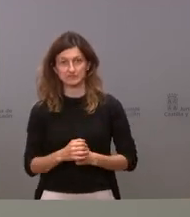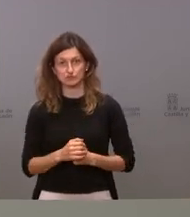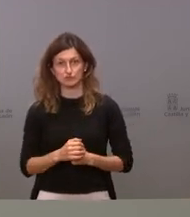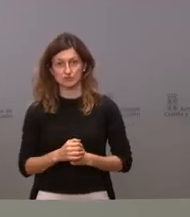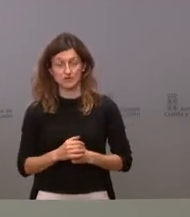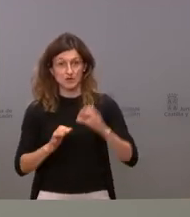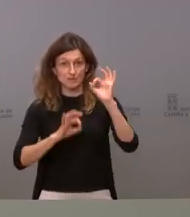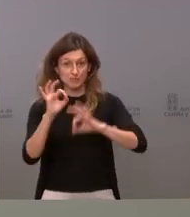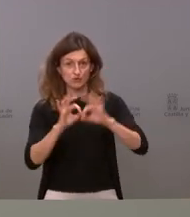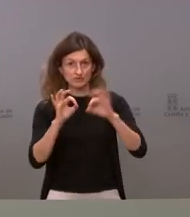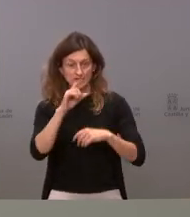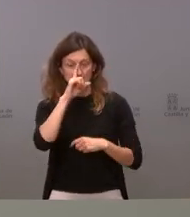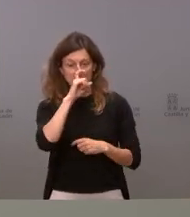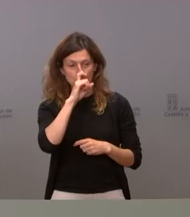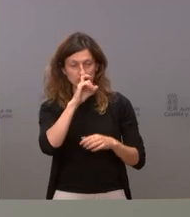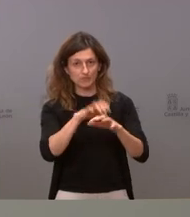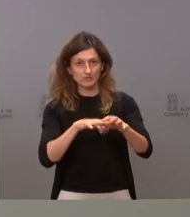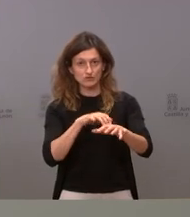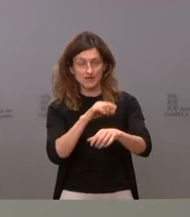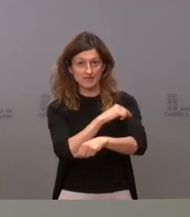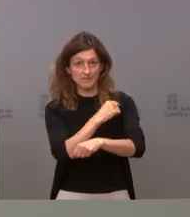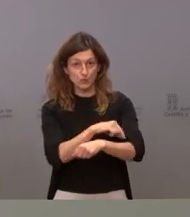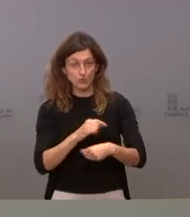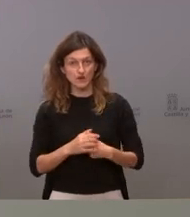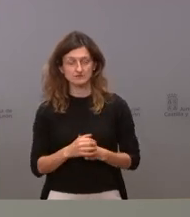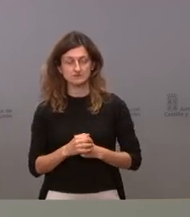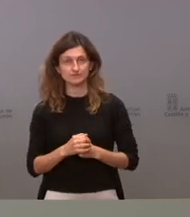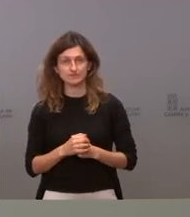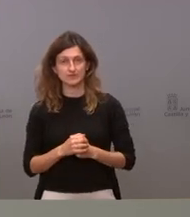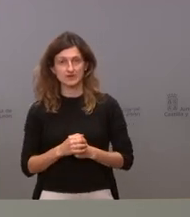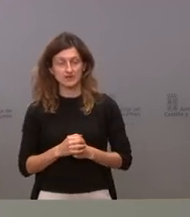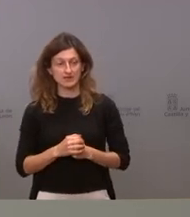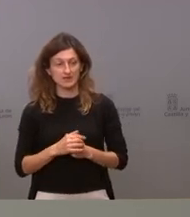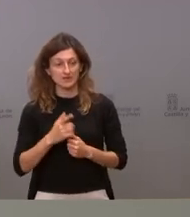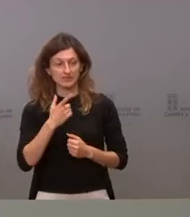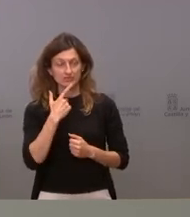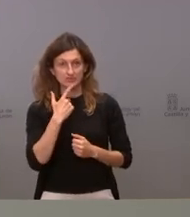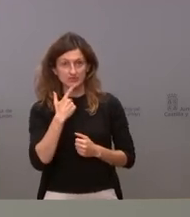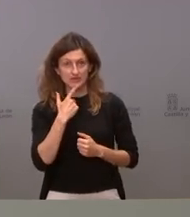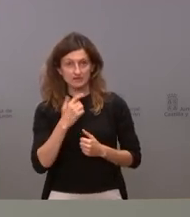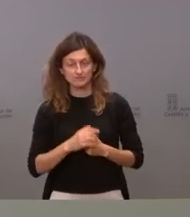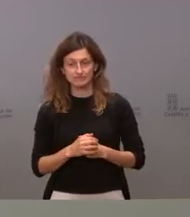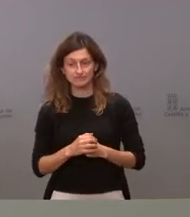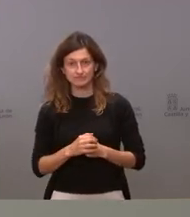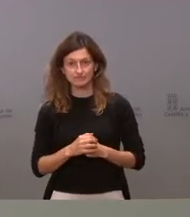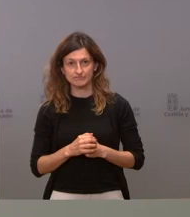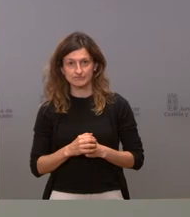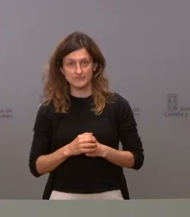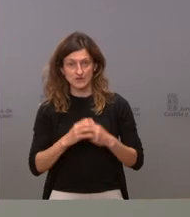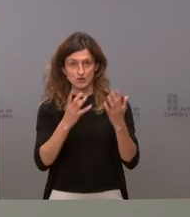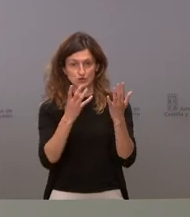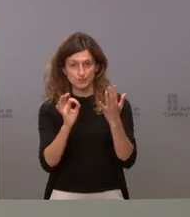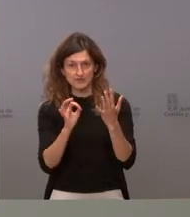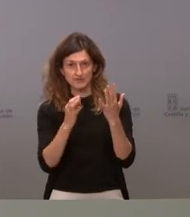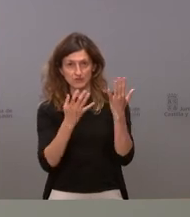porcentaje si ustedes recuerdan la mayor parte de las vacunas pues decimos que tienen las que tenían los datos más altos un 90 un